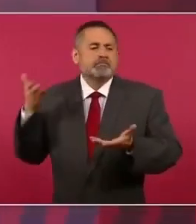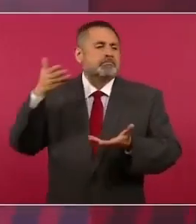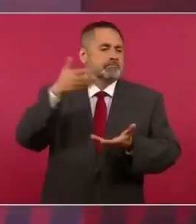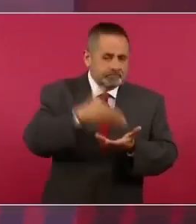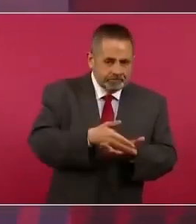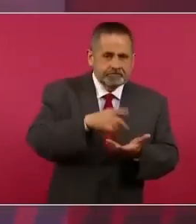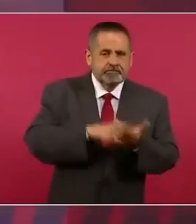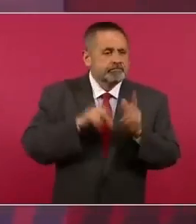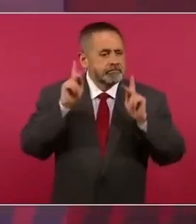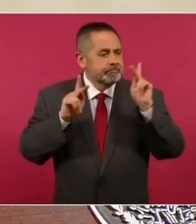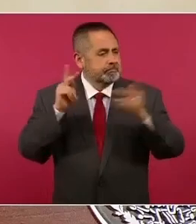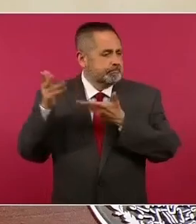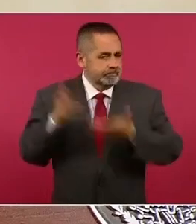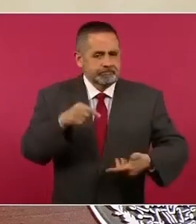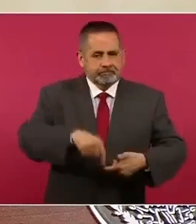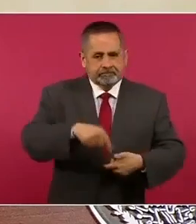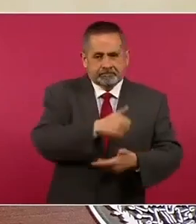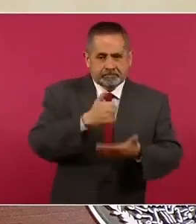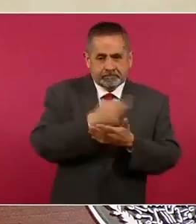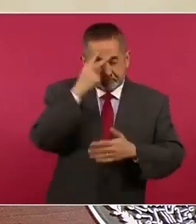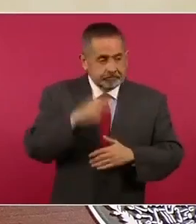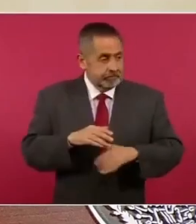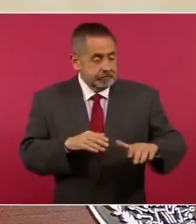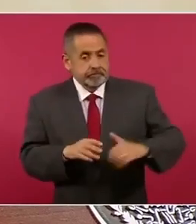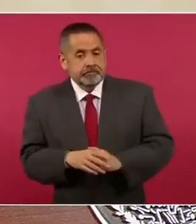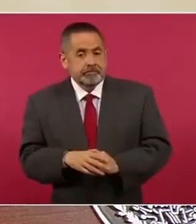de Puebla a decirle a los de